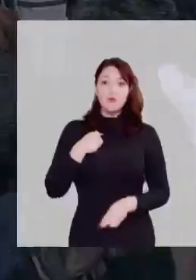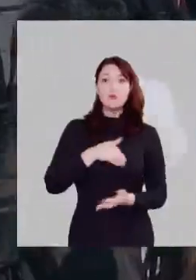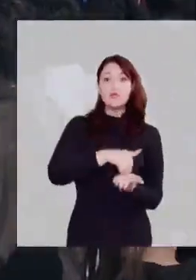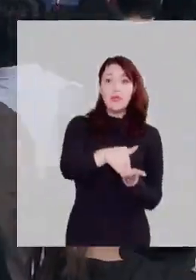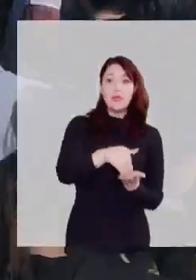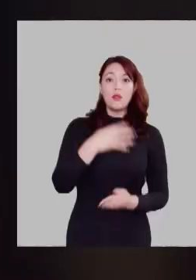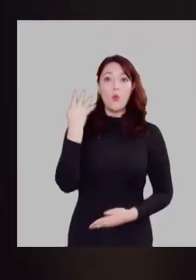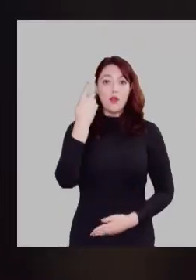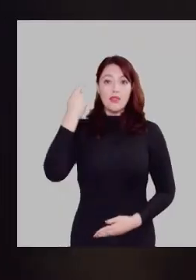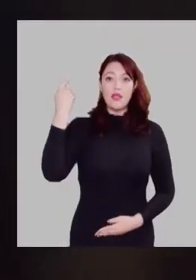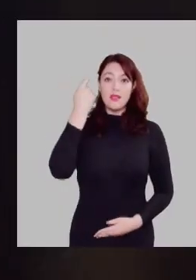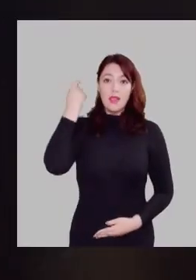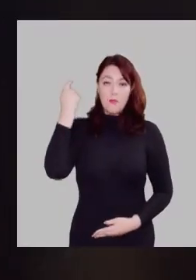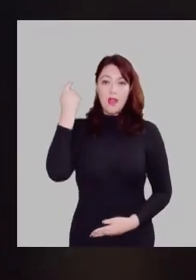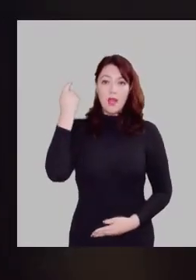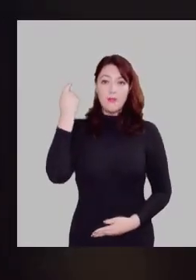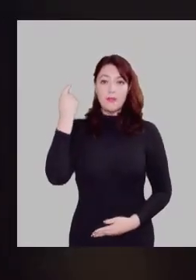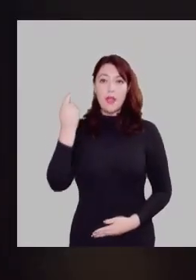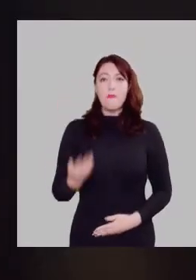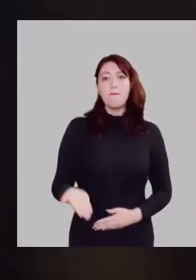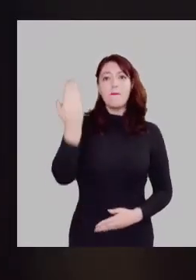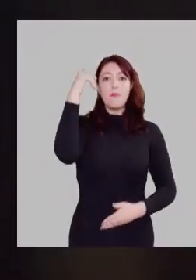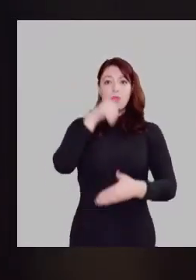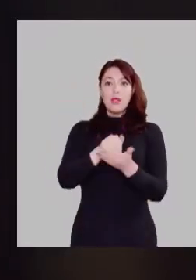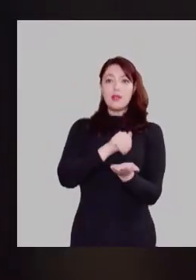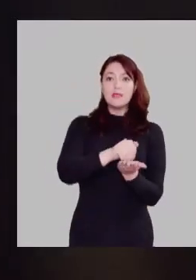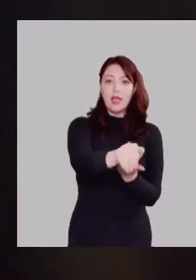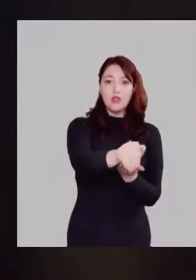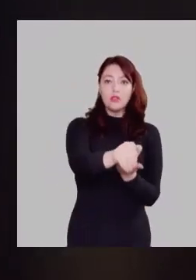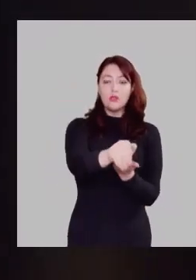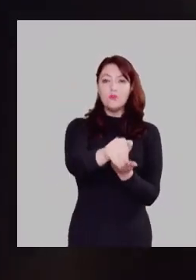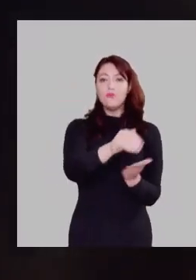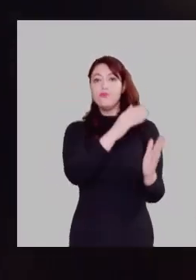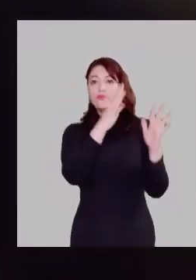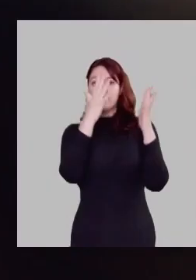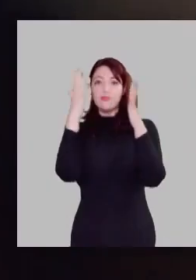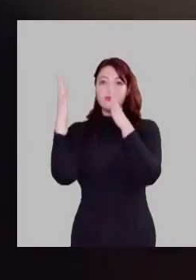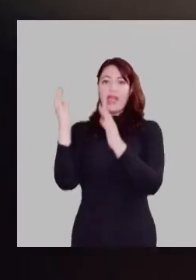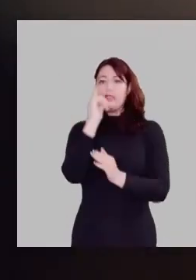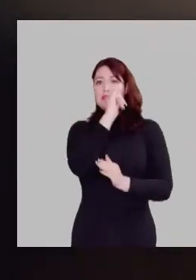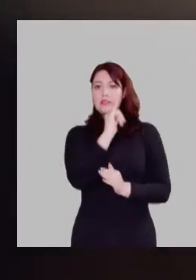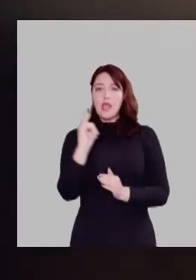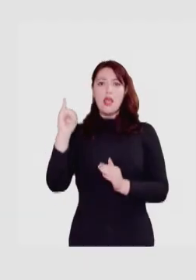rechazo. Este 4 de septiembre vamos a votar rechazo.